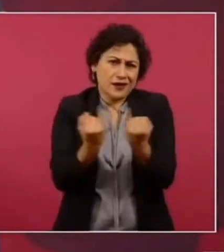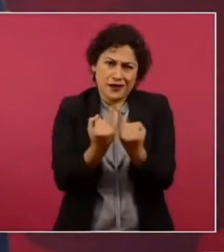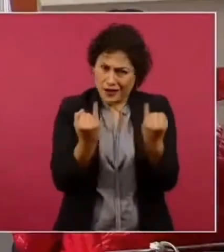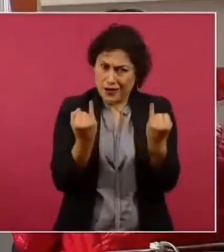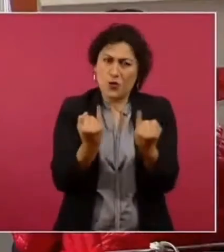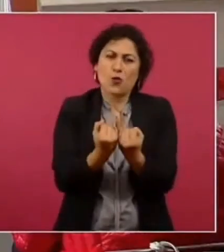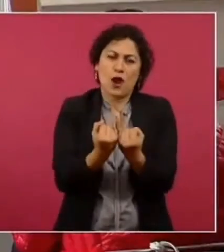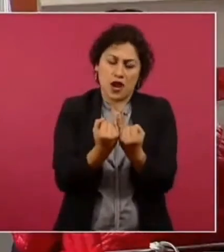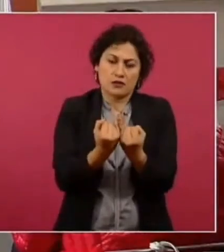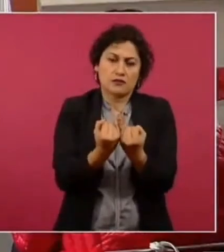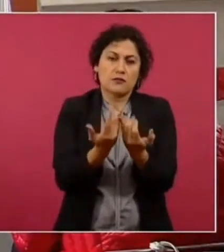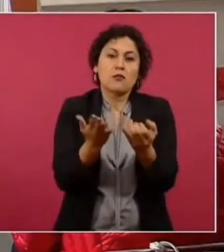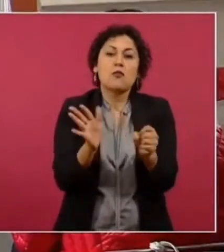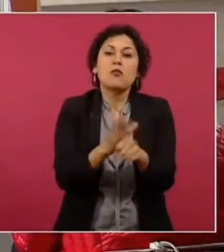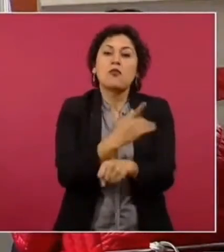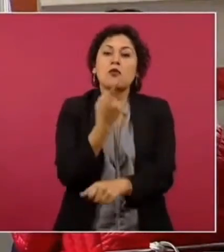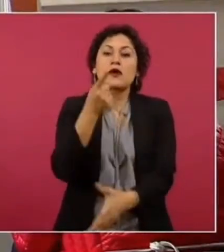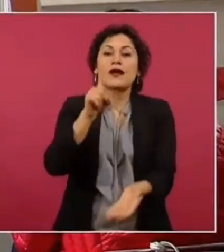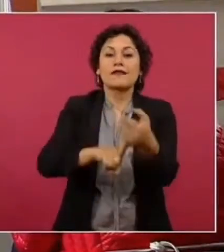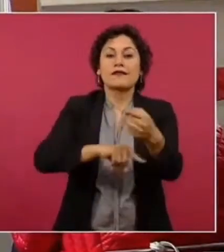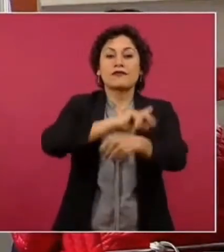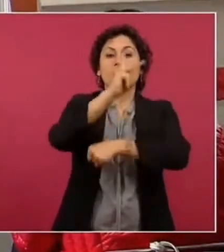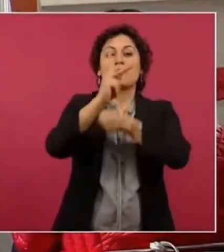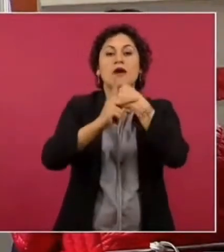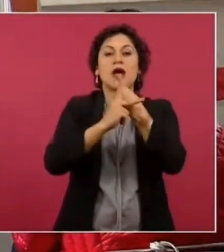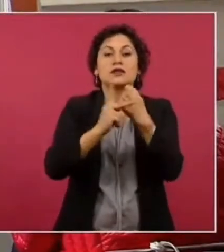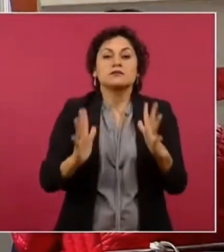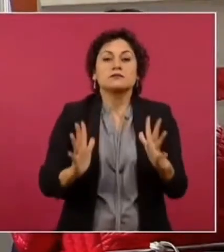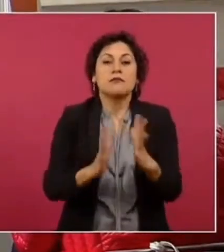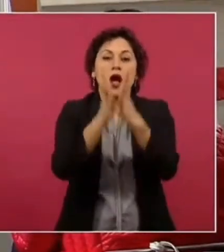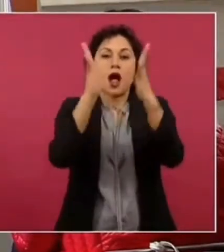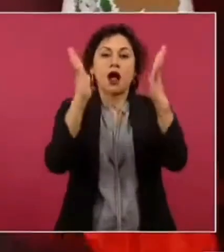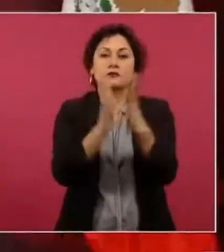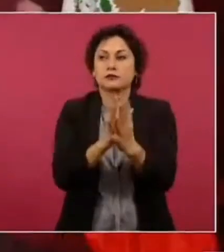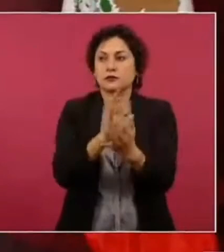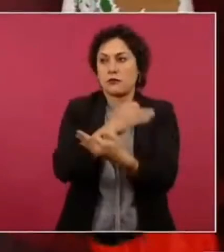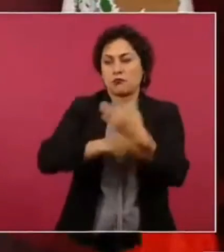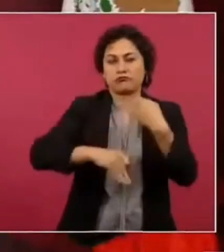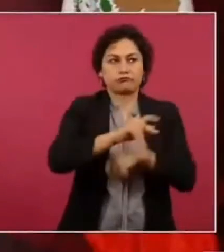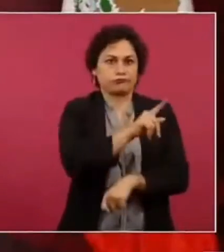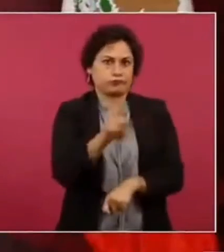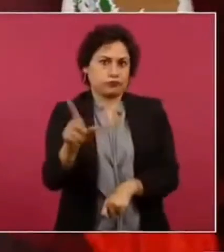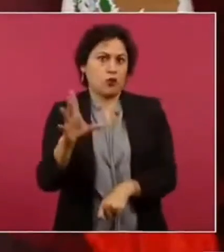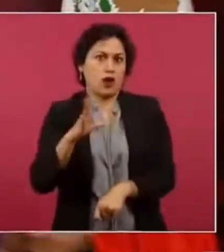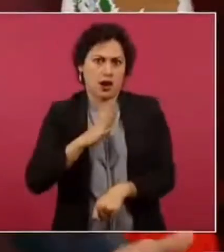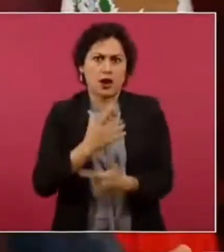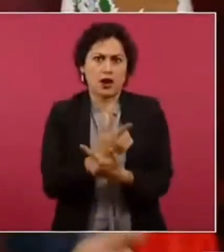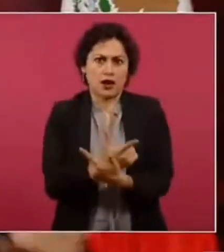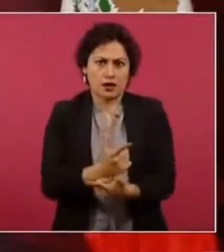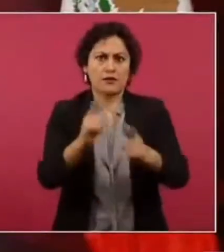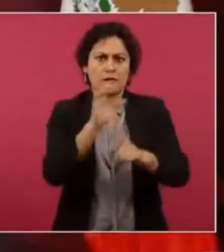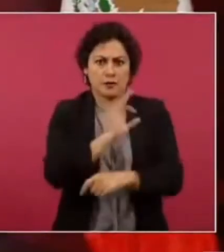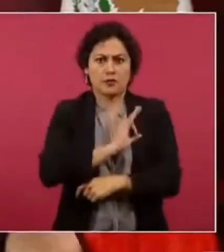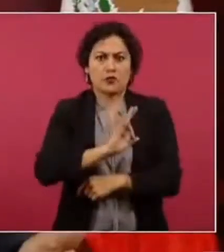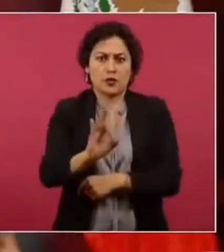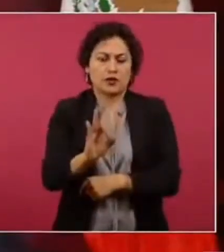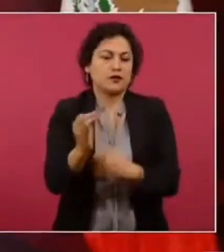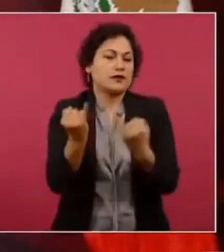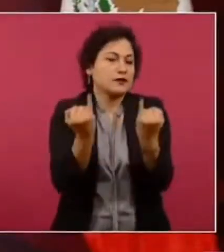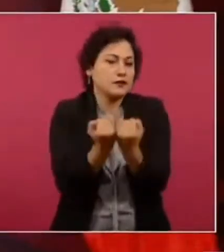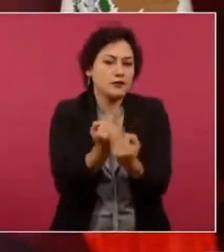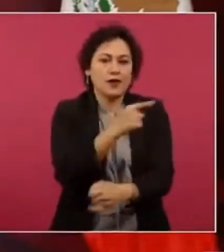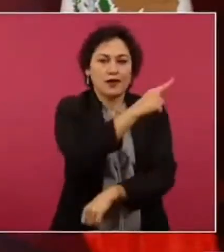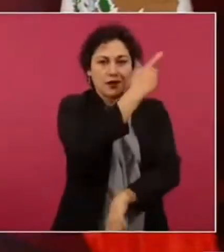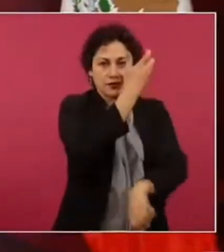democráticos pues hay este instituciones autónomas